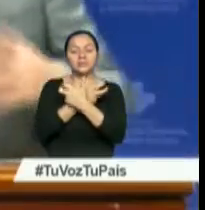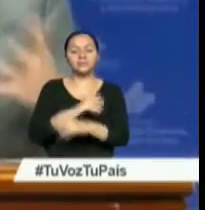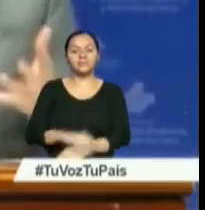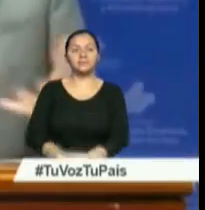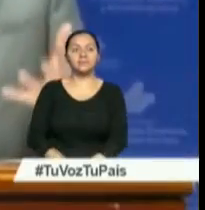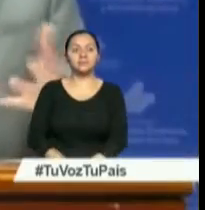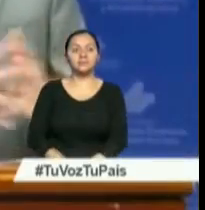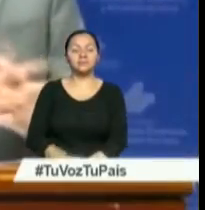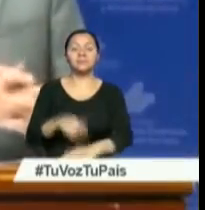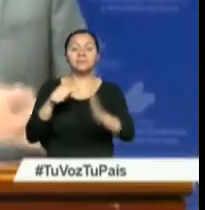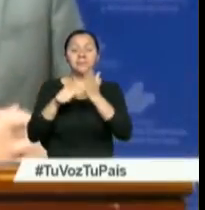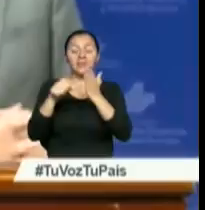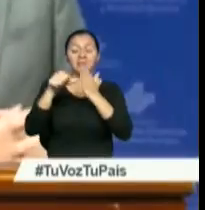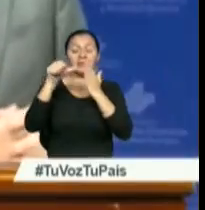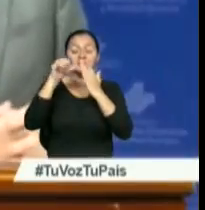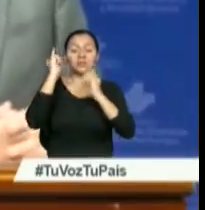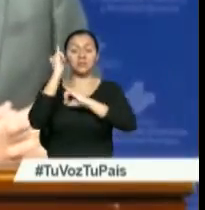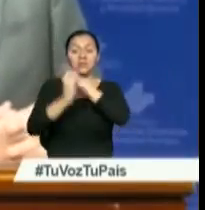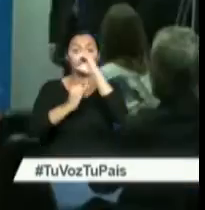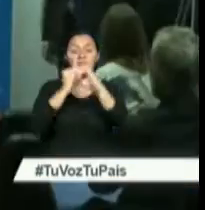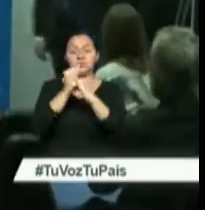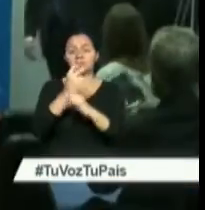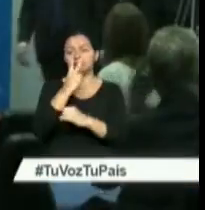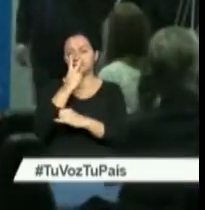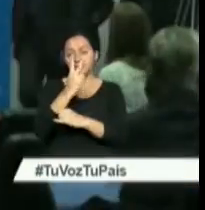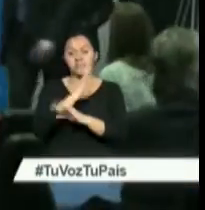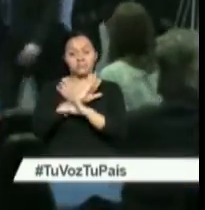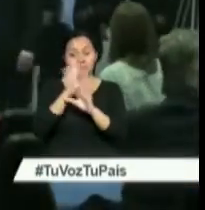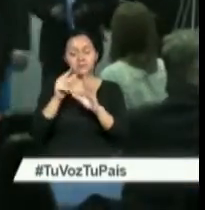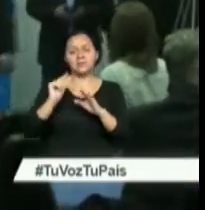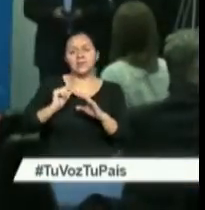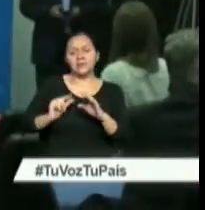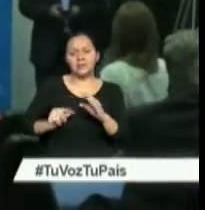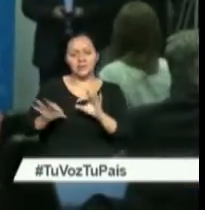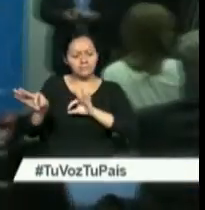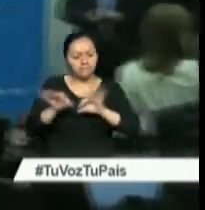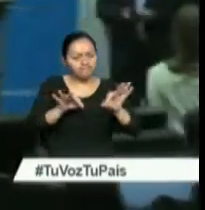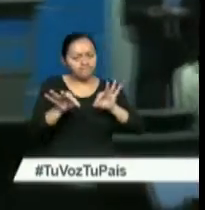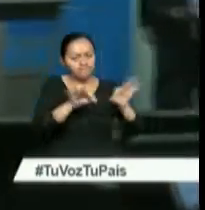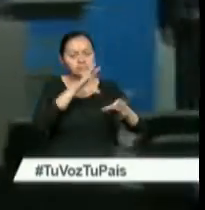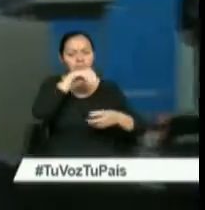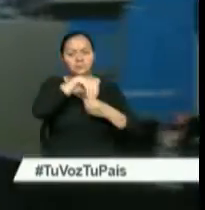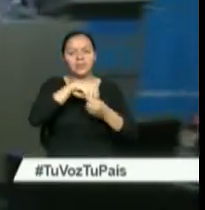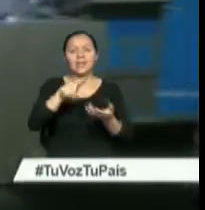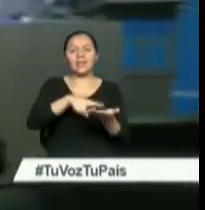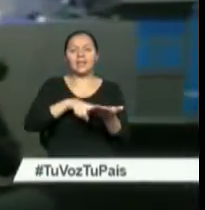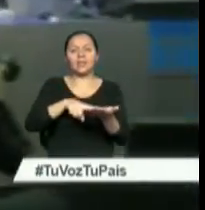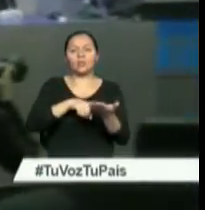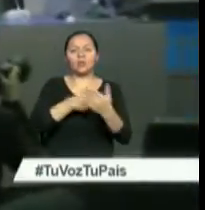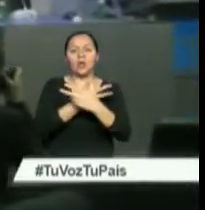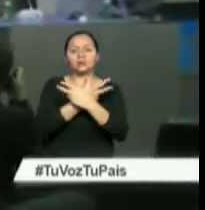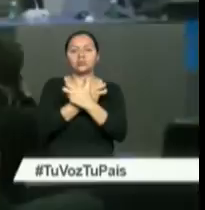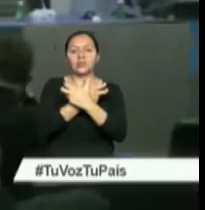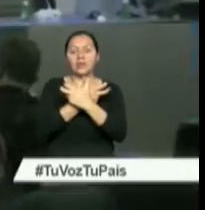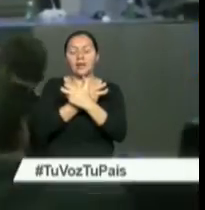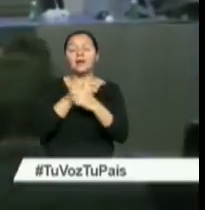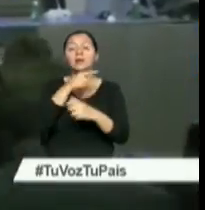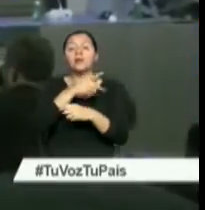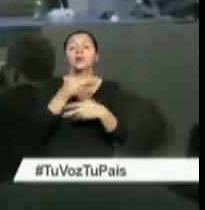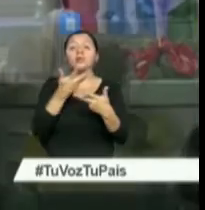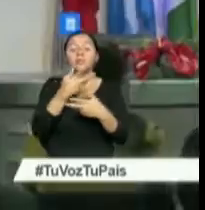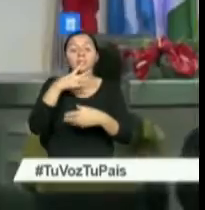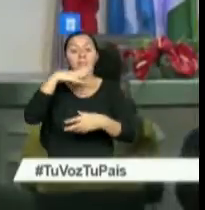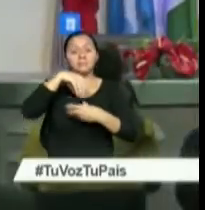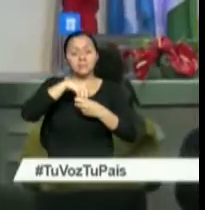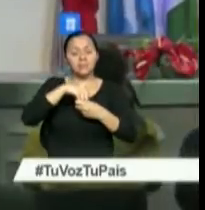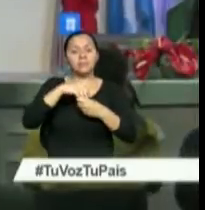El canciller de la República, Guillaume Long, dio a conocer detalles sobre la reunión mantenida en Viena entre los representantes de la Organización de Países